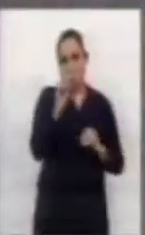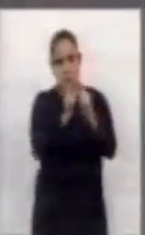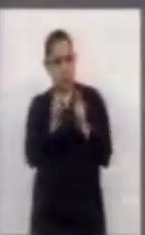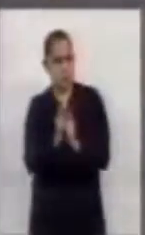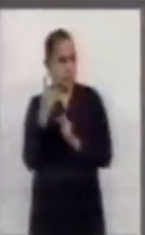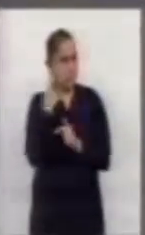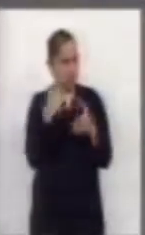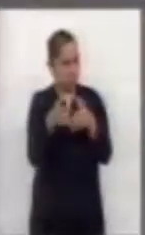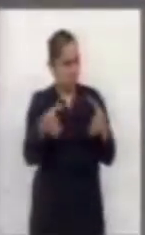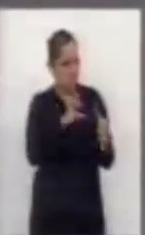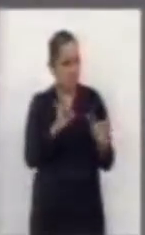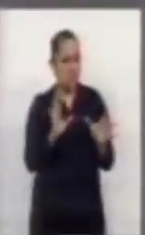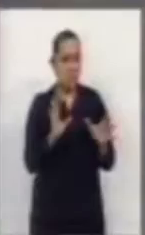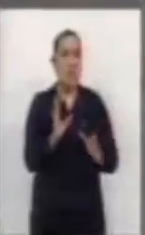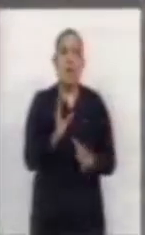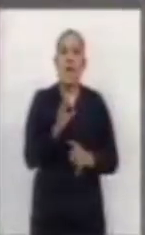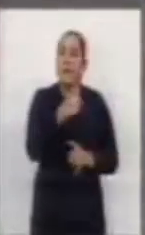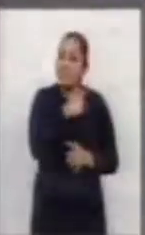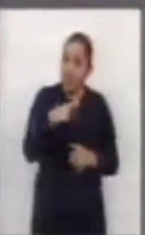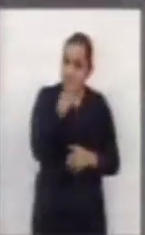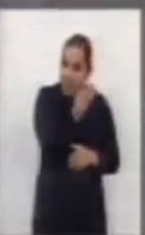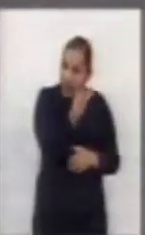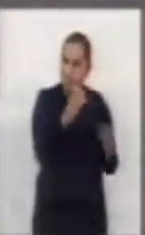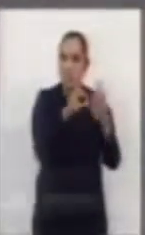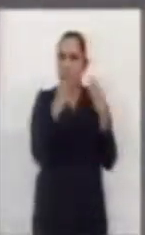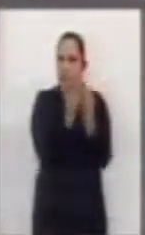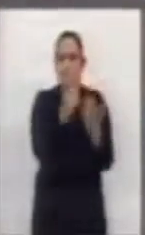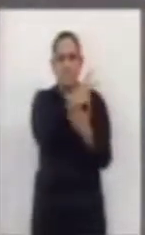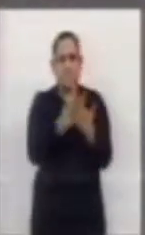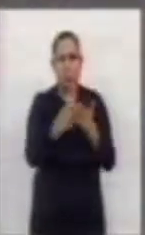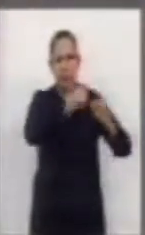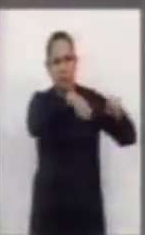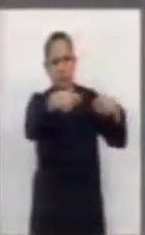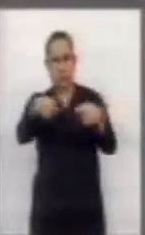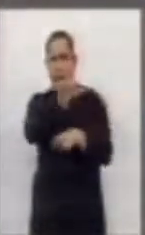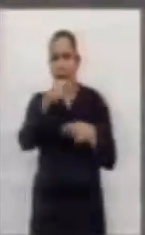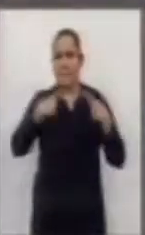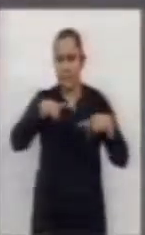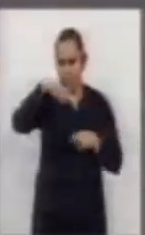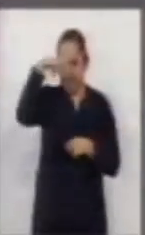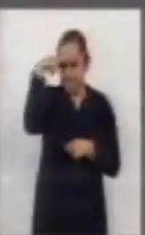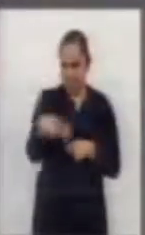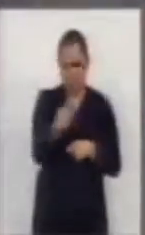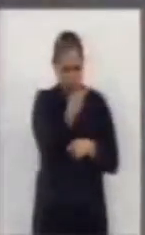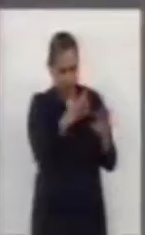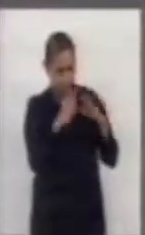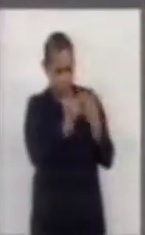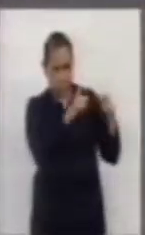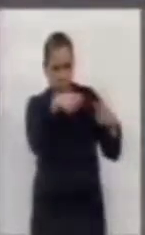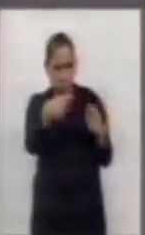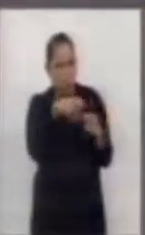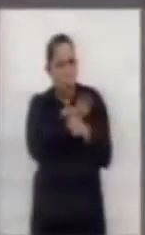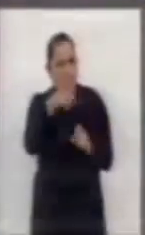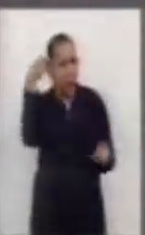un cambio sistemático en la percepción y aplicación de los programas sociales en México. El dictamen a discusión parece una